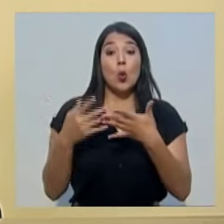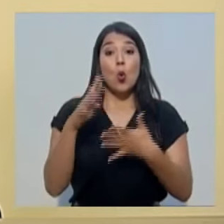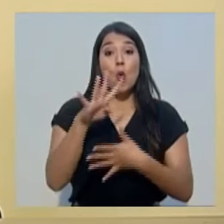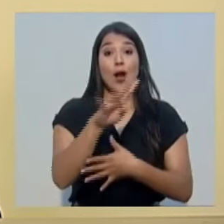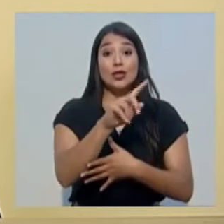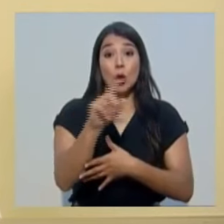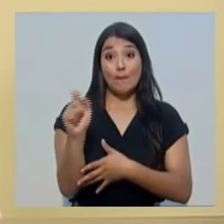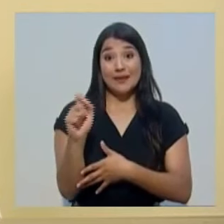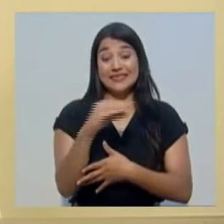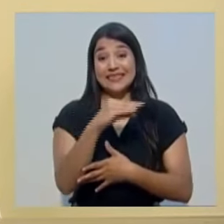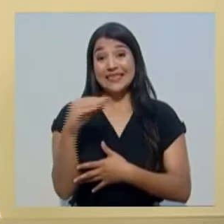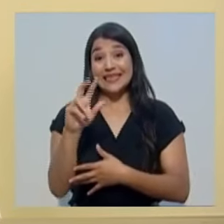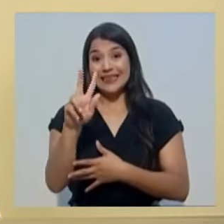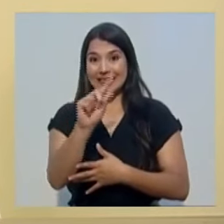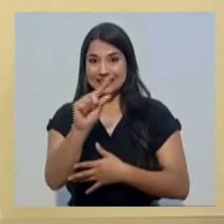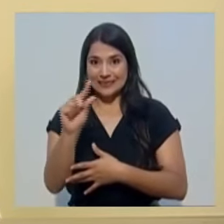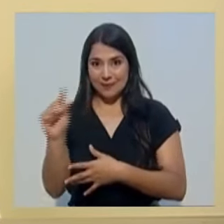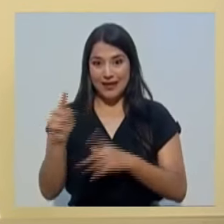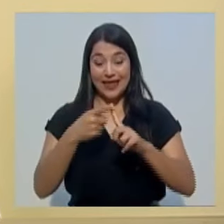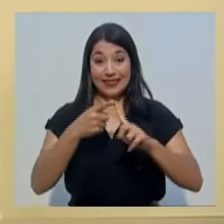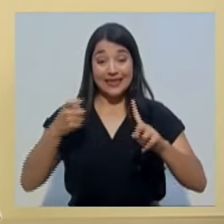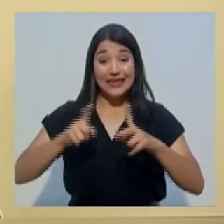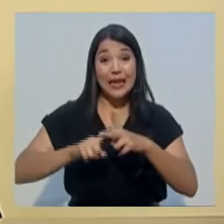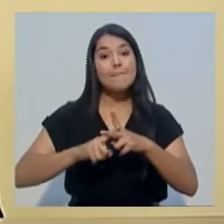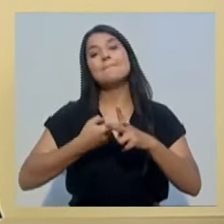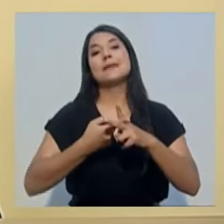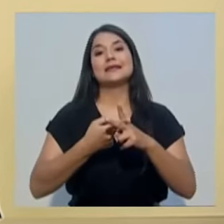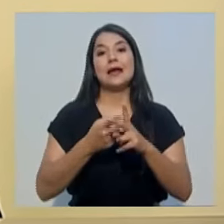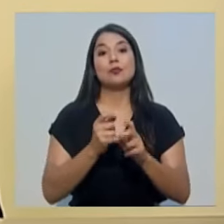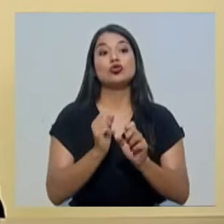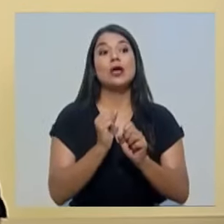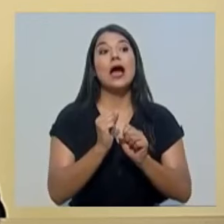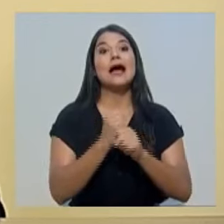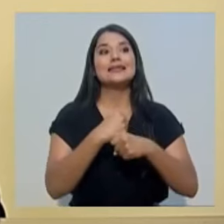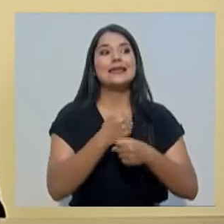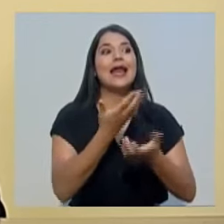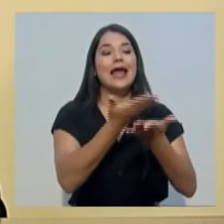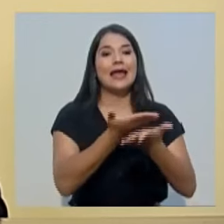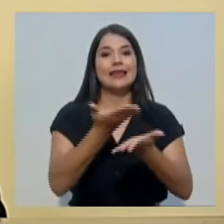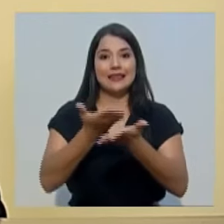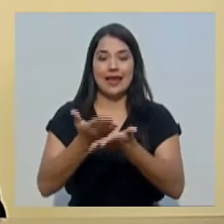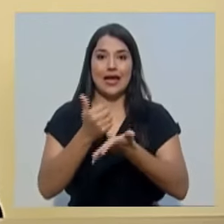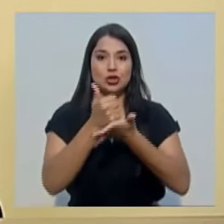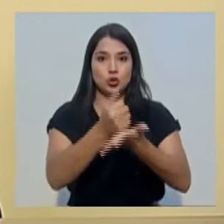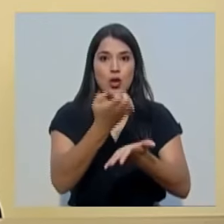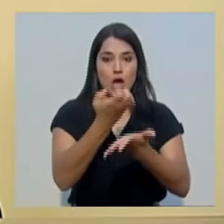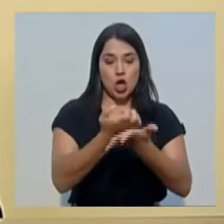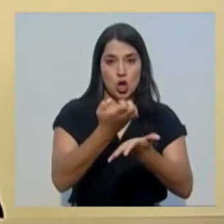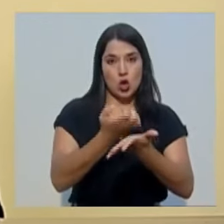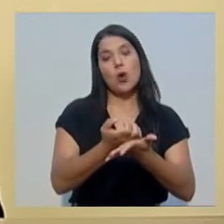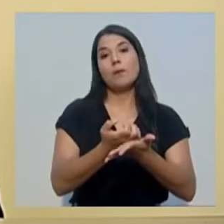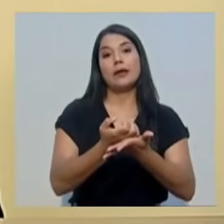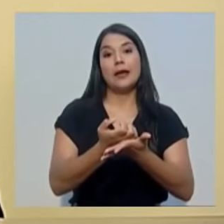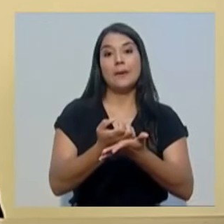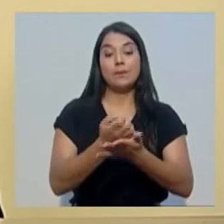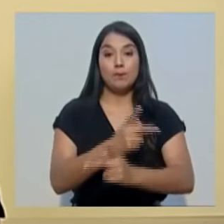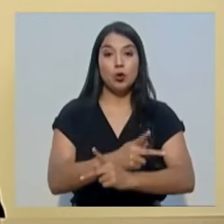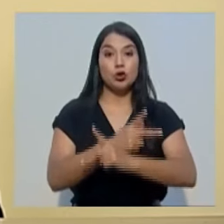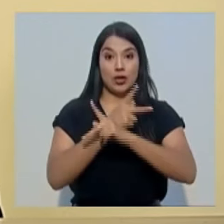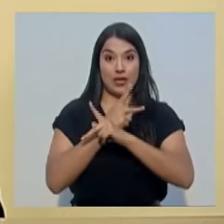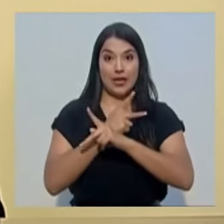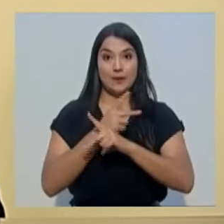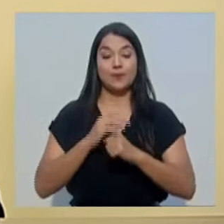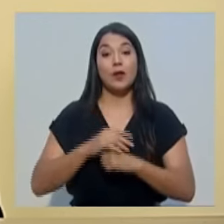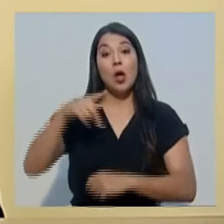semanas de lanzada la plataforma proteger.go.cr, queremos informar que en la última semana se han